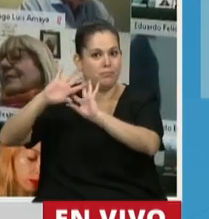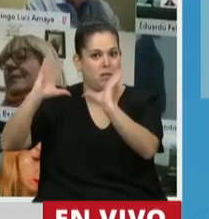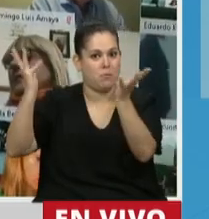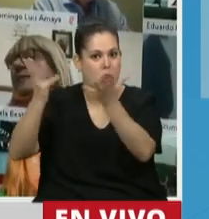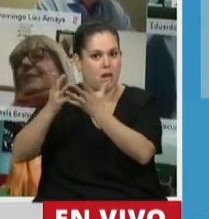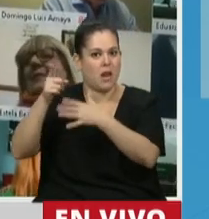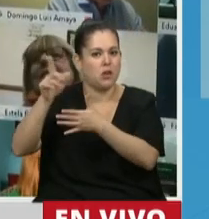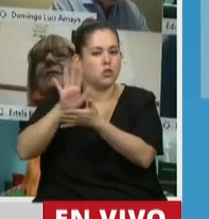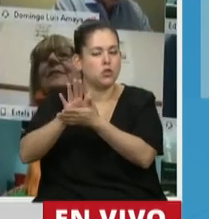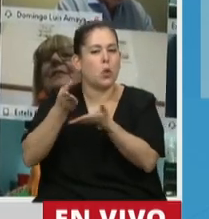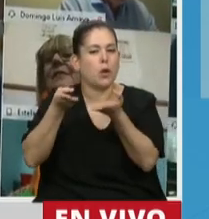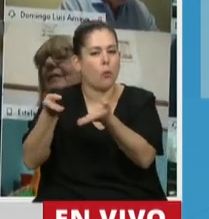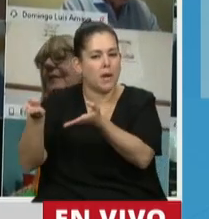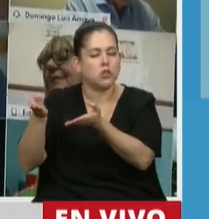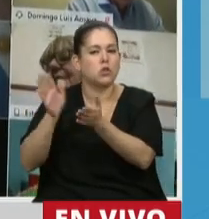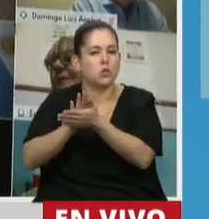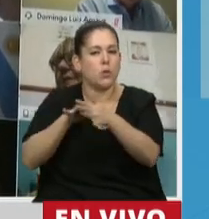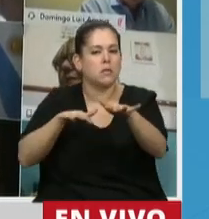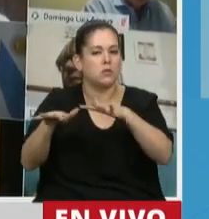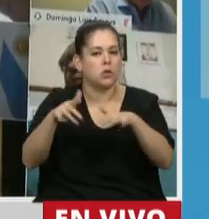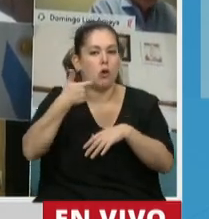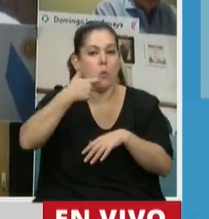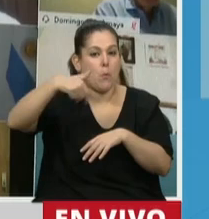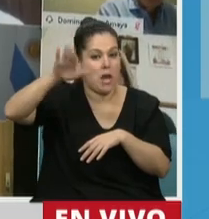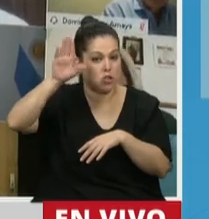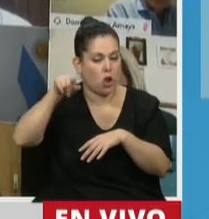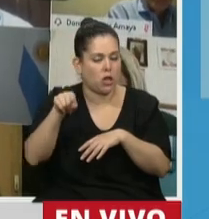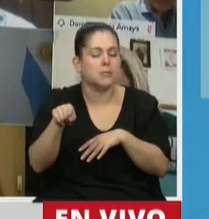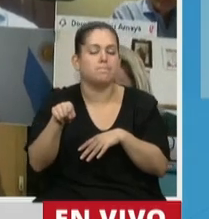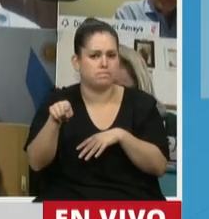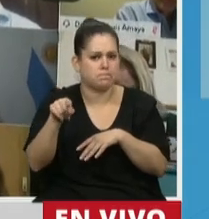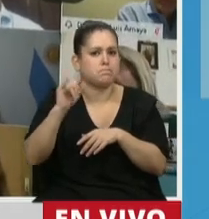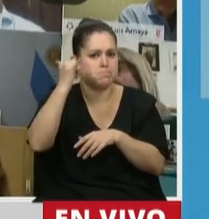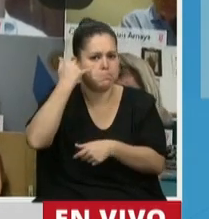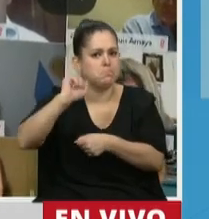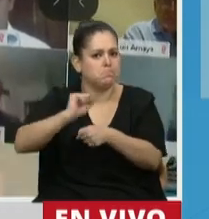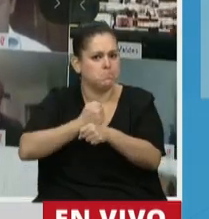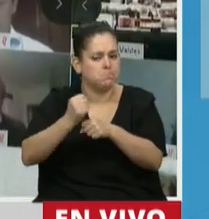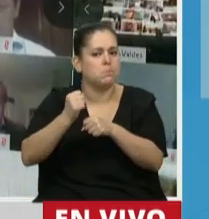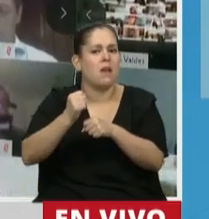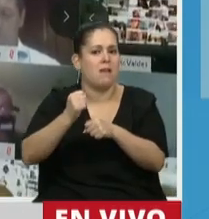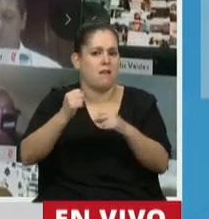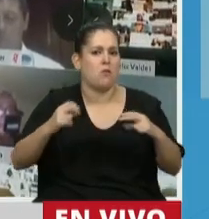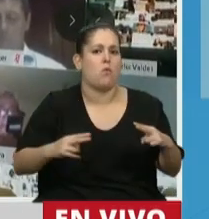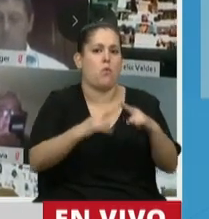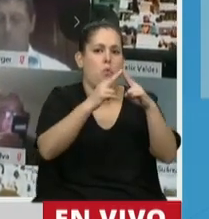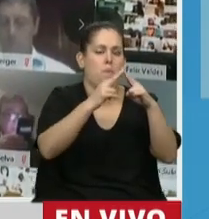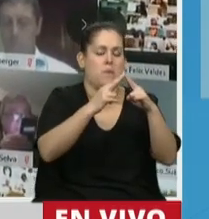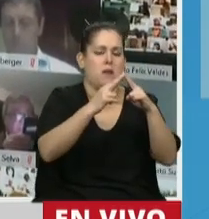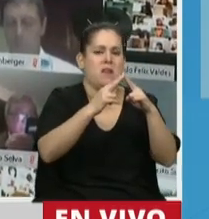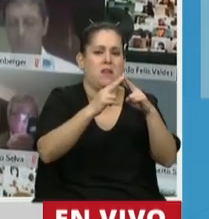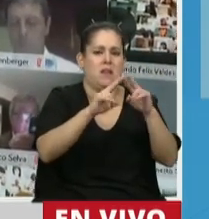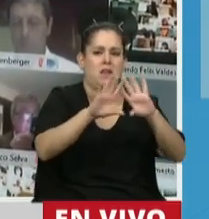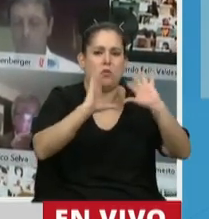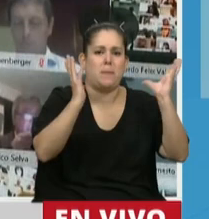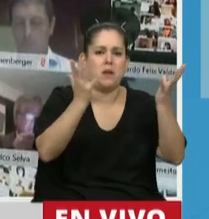cooperación sobre la situación de los adultos mayores que fue aprobada por la Cumbre Iberoamericana de Jefes de